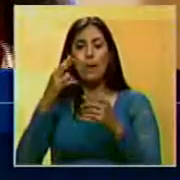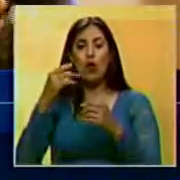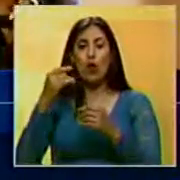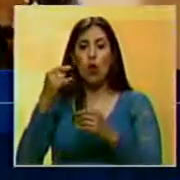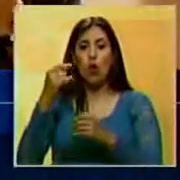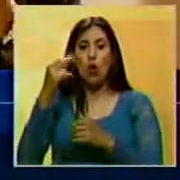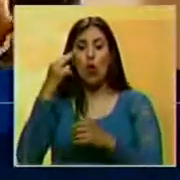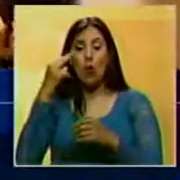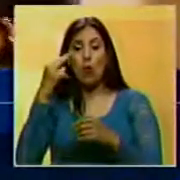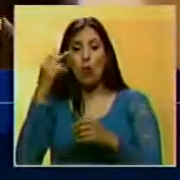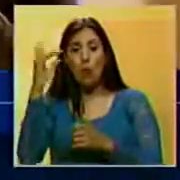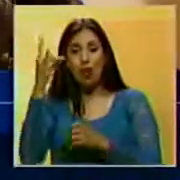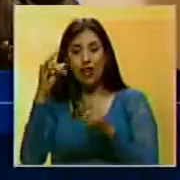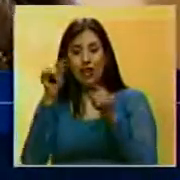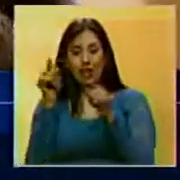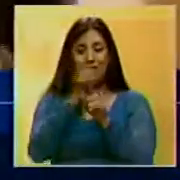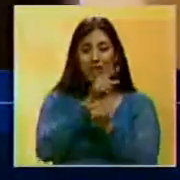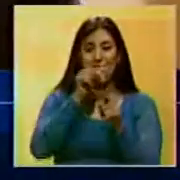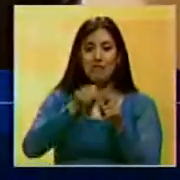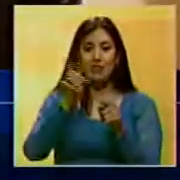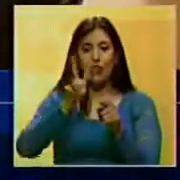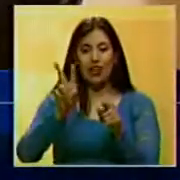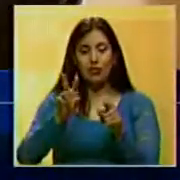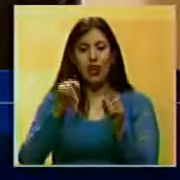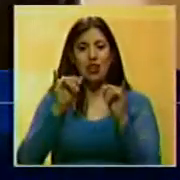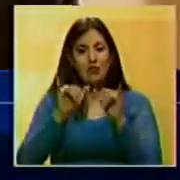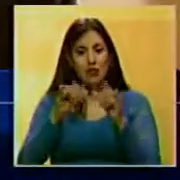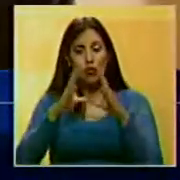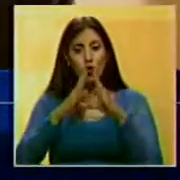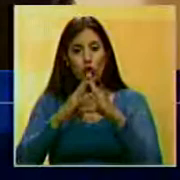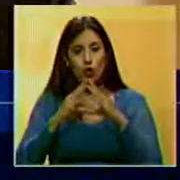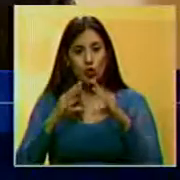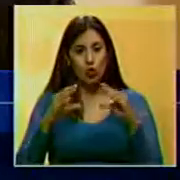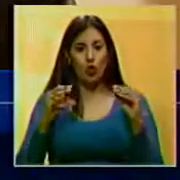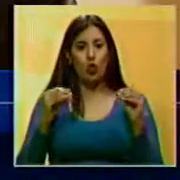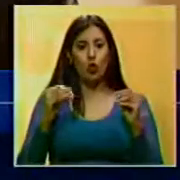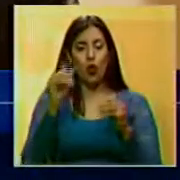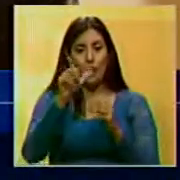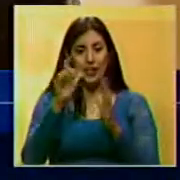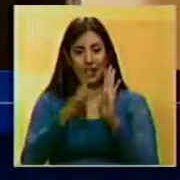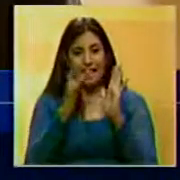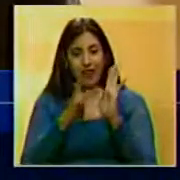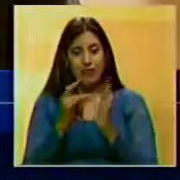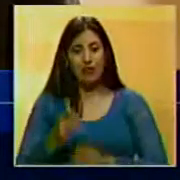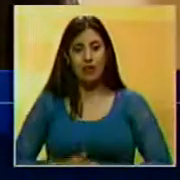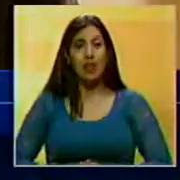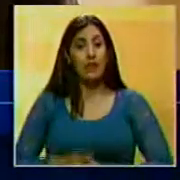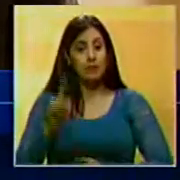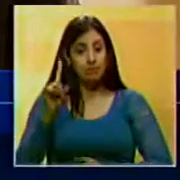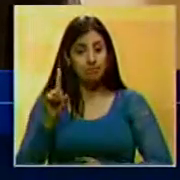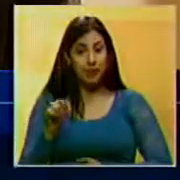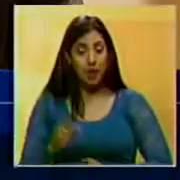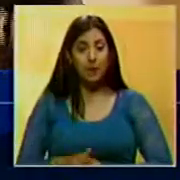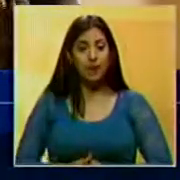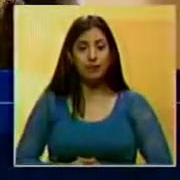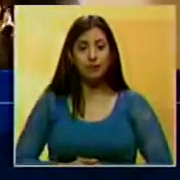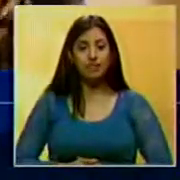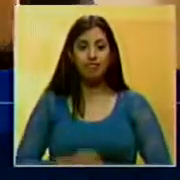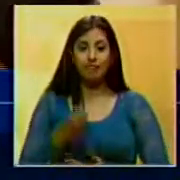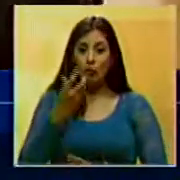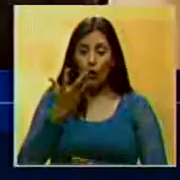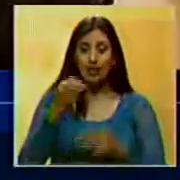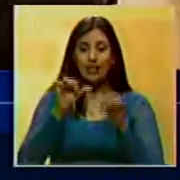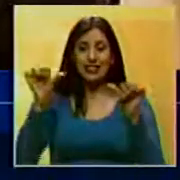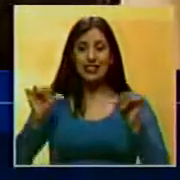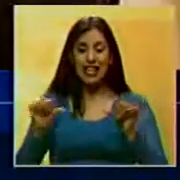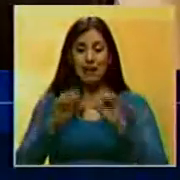serían las mismas cuatro horas que está en todos estos instrumentos. También, bueno, en el